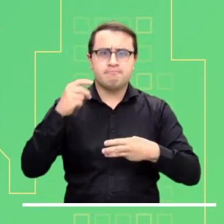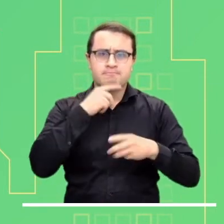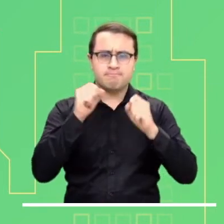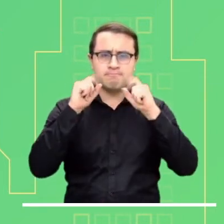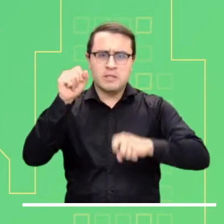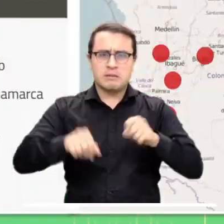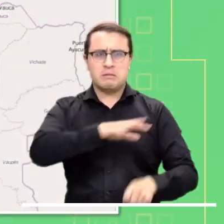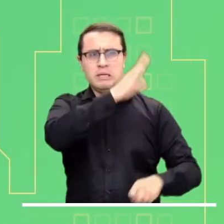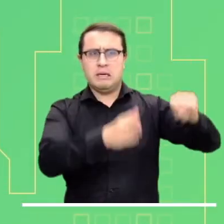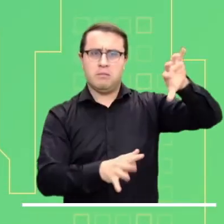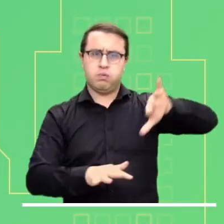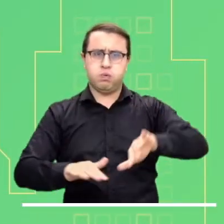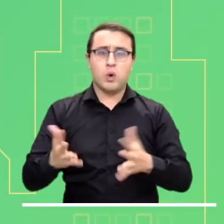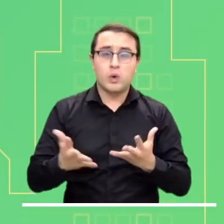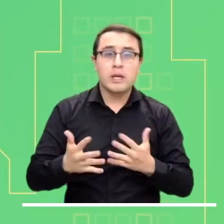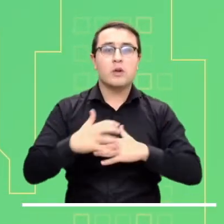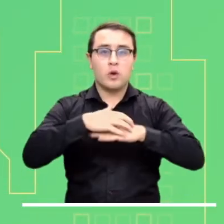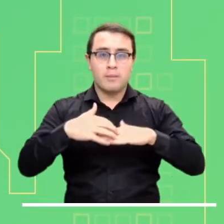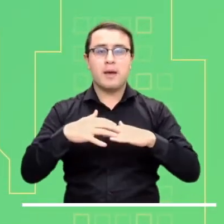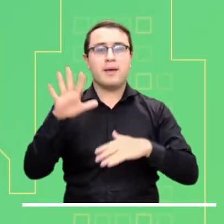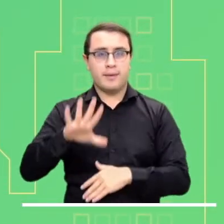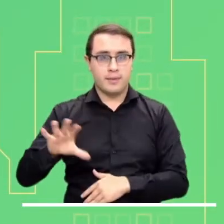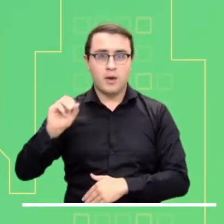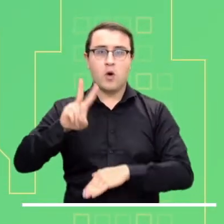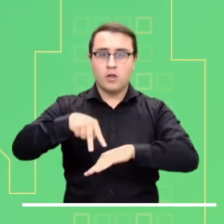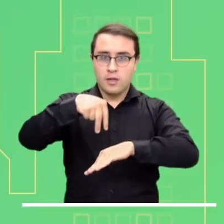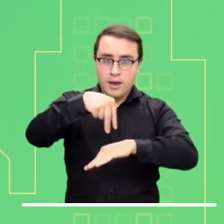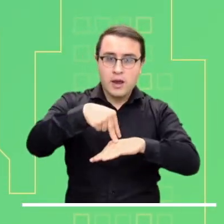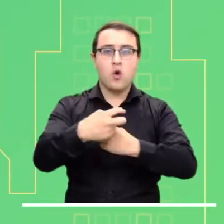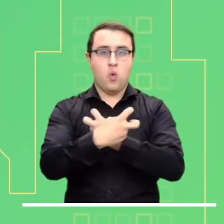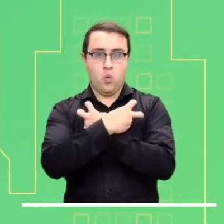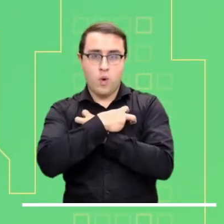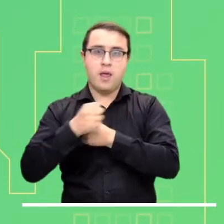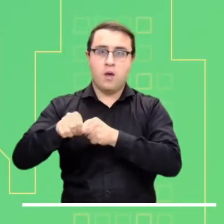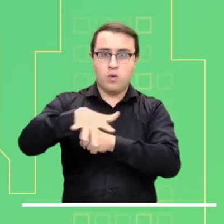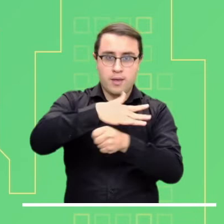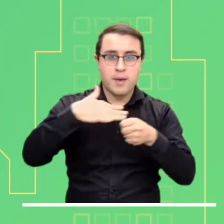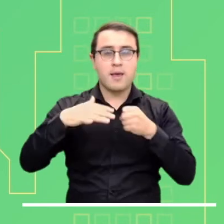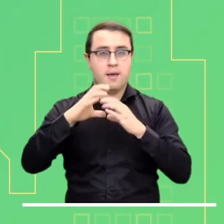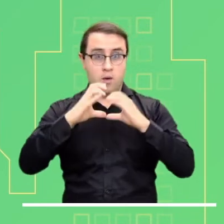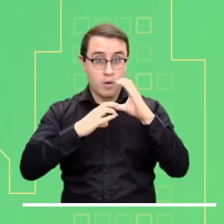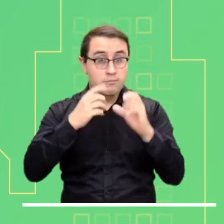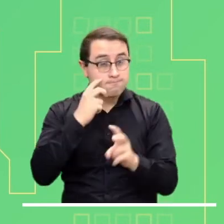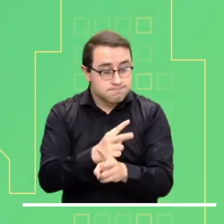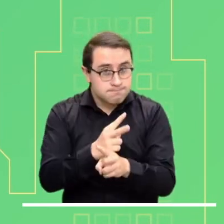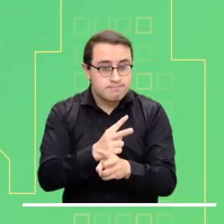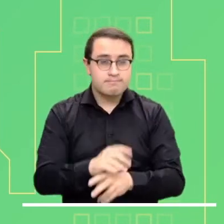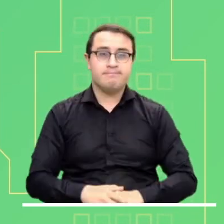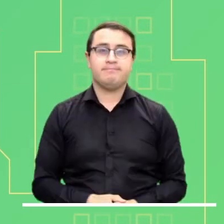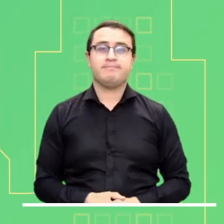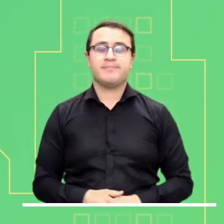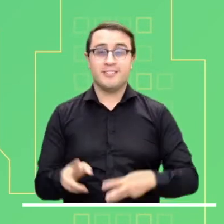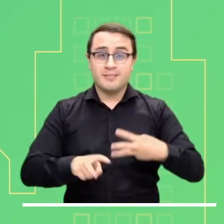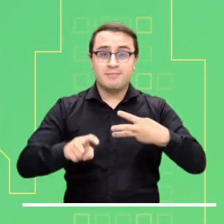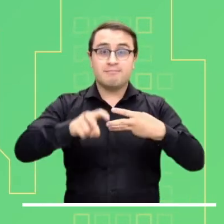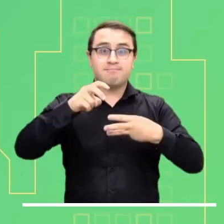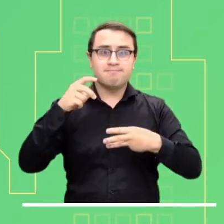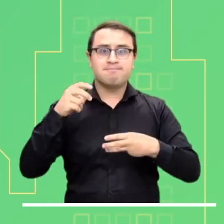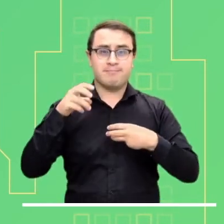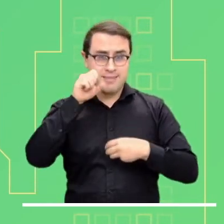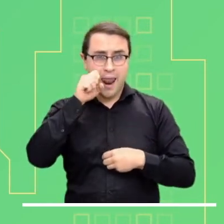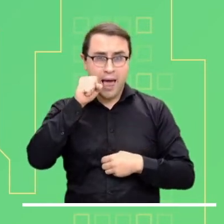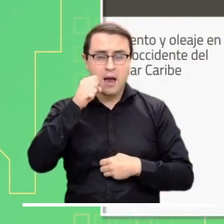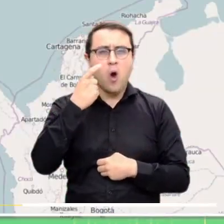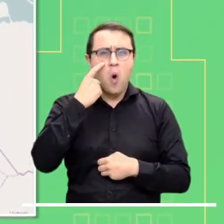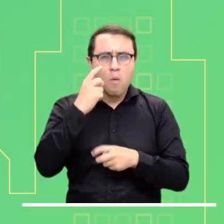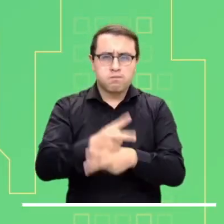Boyacá y norte de Santander. A alerta roja por probabilidad de deslizamientos de tierra en Tolima, Quindío, Nariño, Huila,